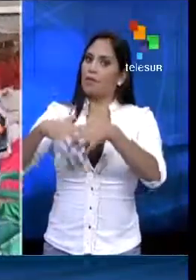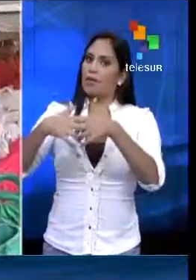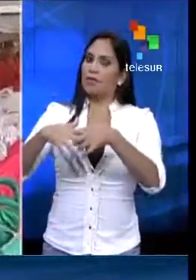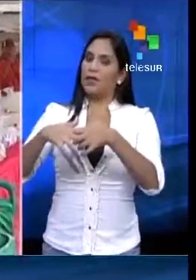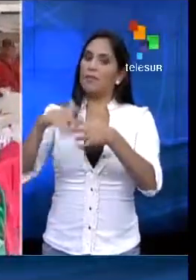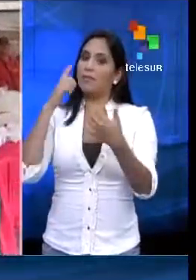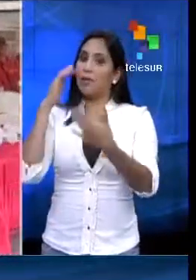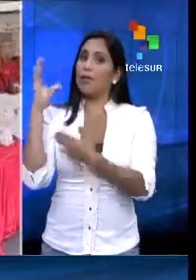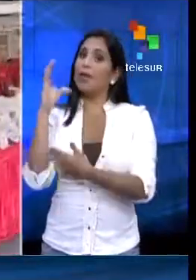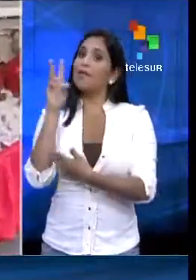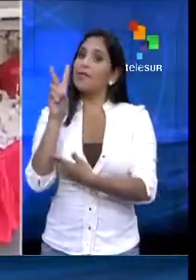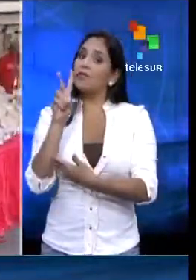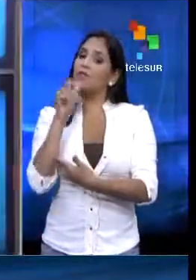Telesur, Caracas, Venezuela. Cedeño, Caracas,